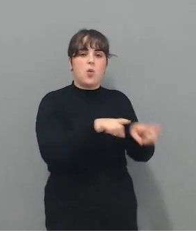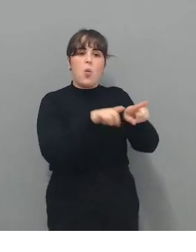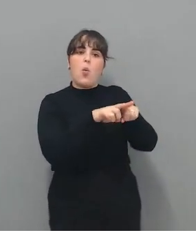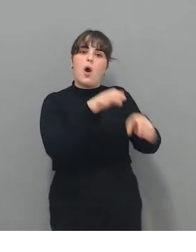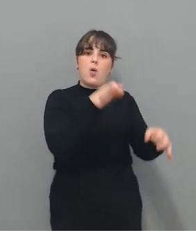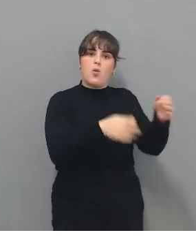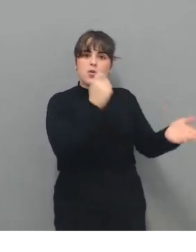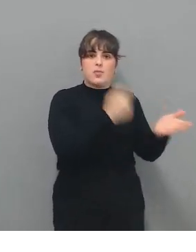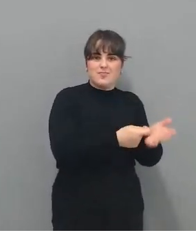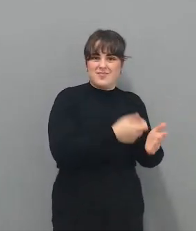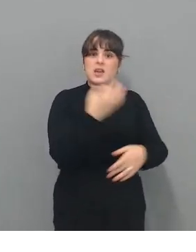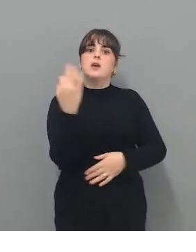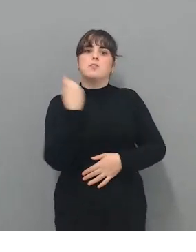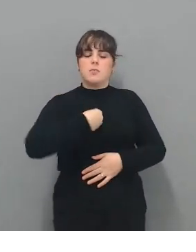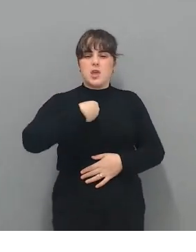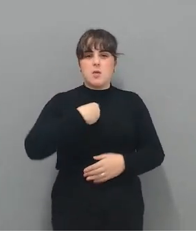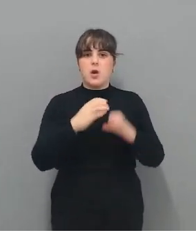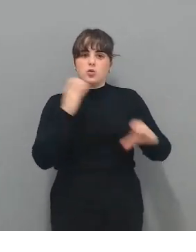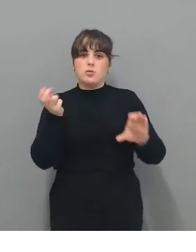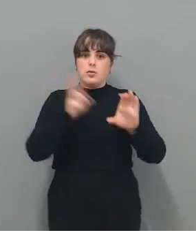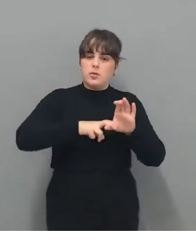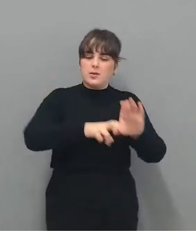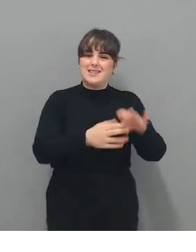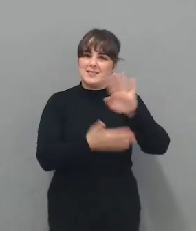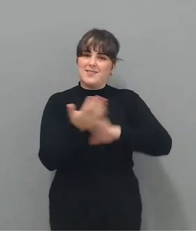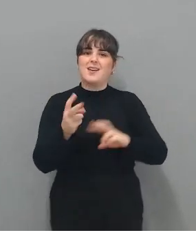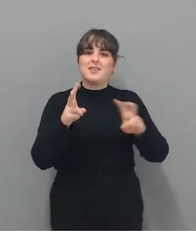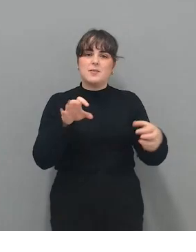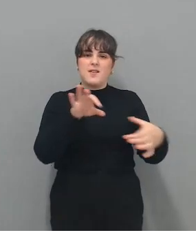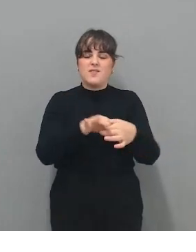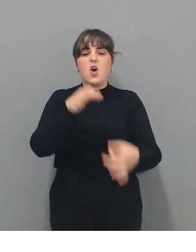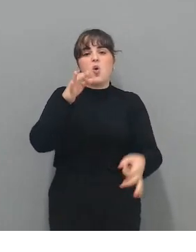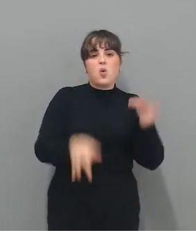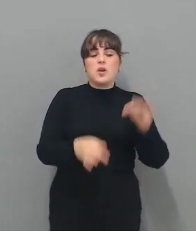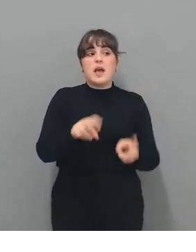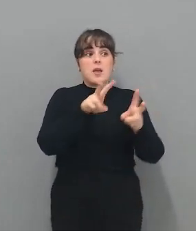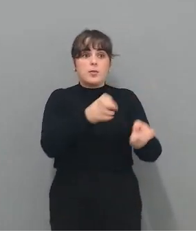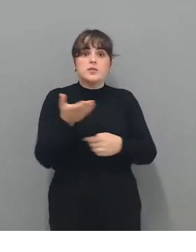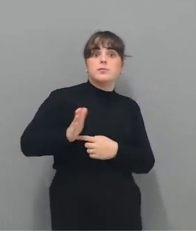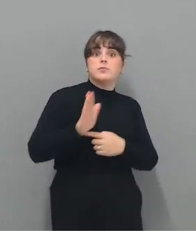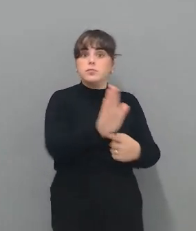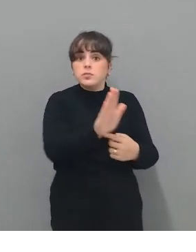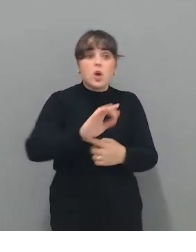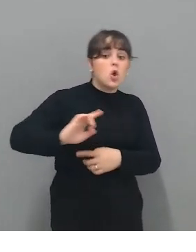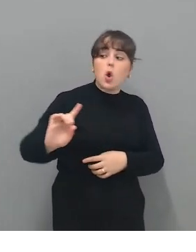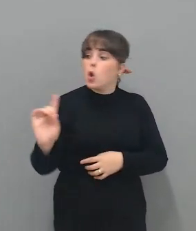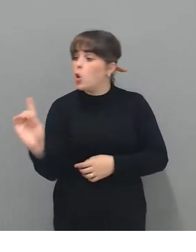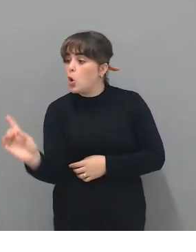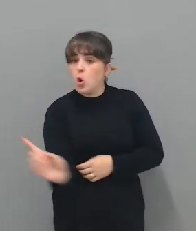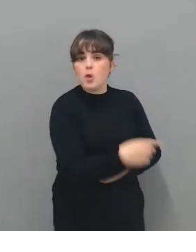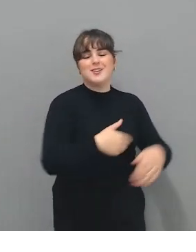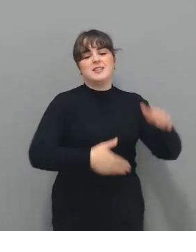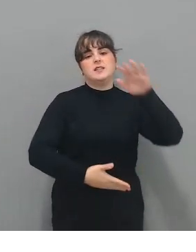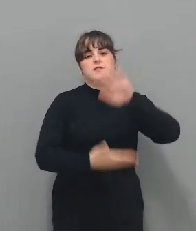autobús es una transacción jurídica, aunque creamos que no. Todo eso, presentar unos impuestos, todo eso implica unos aspectos jurídicos y